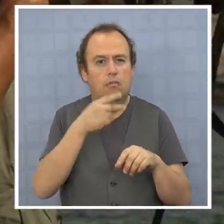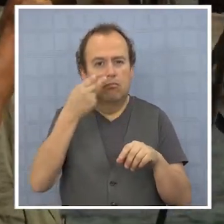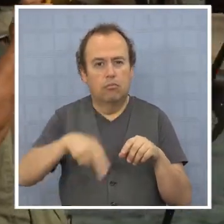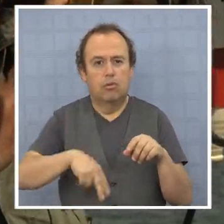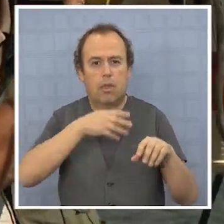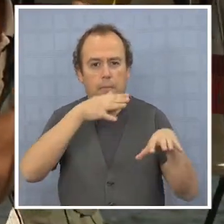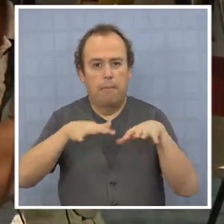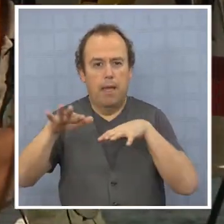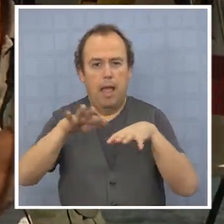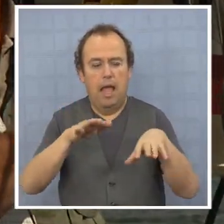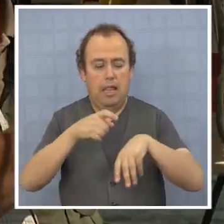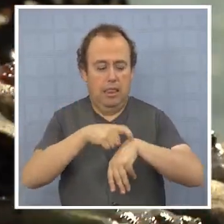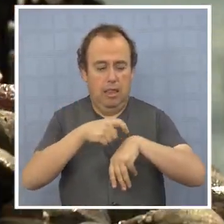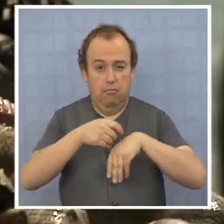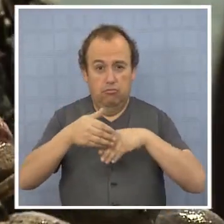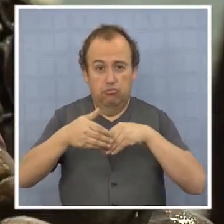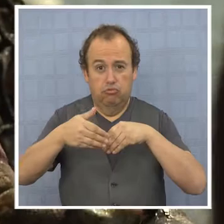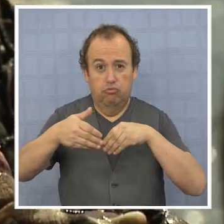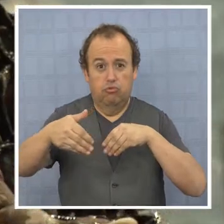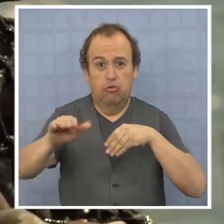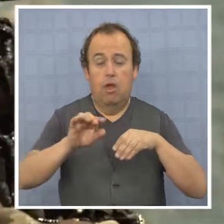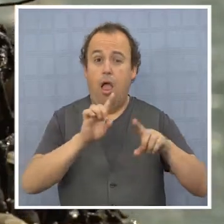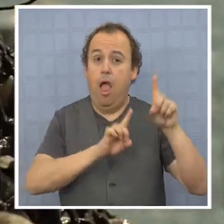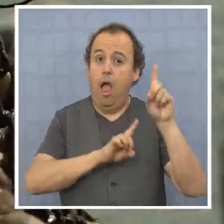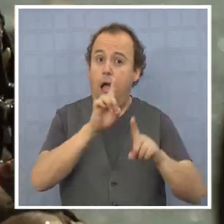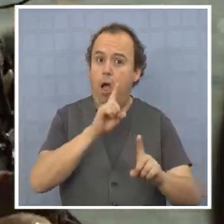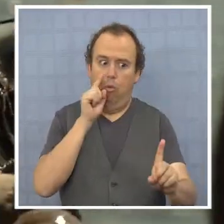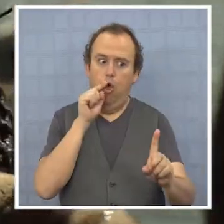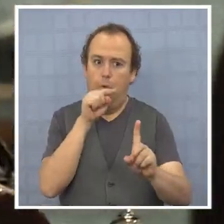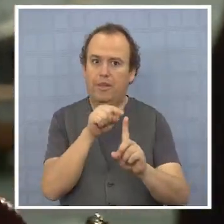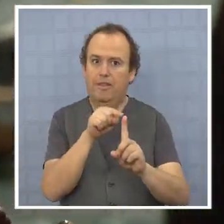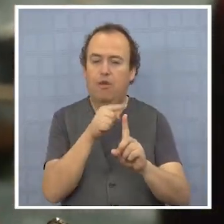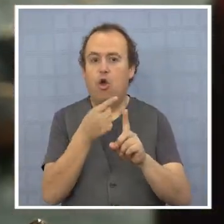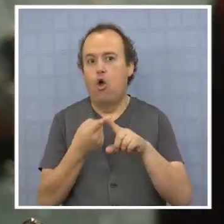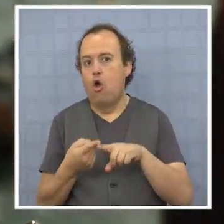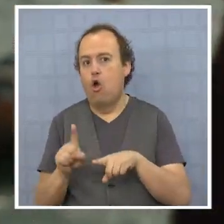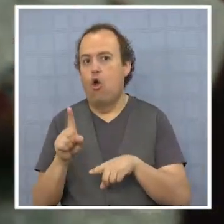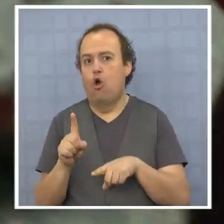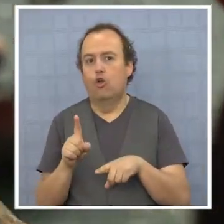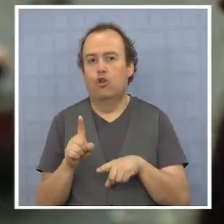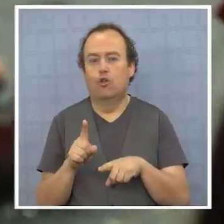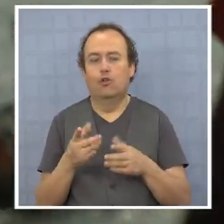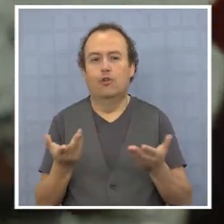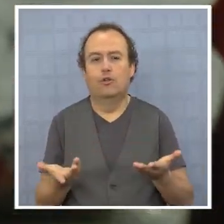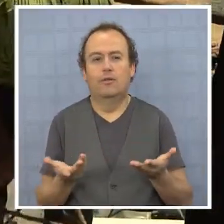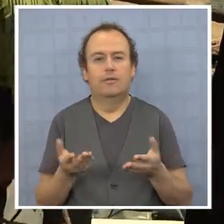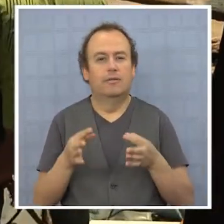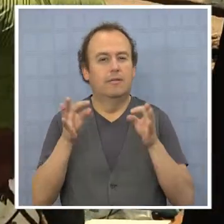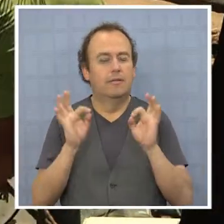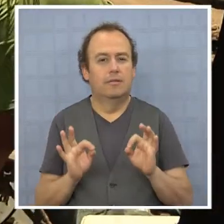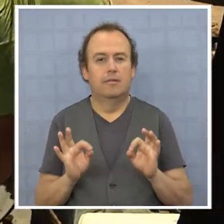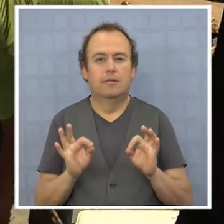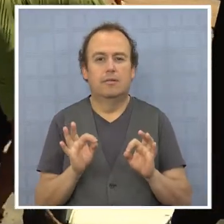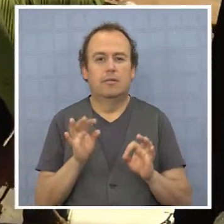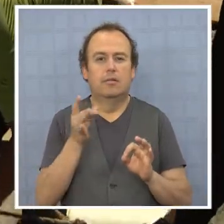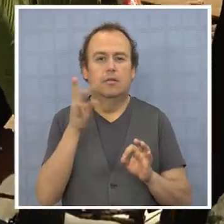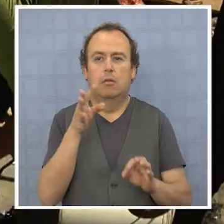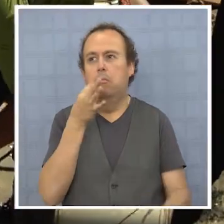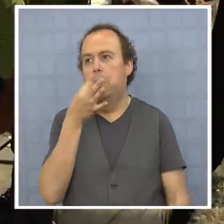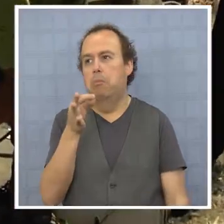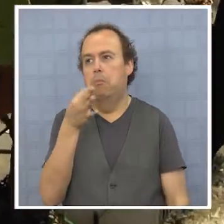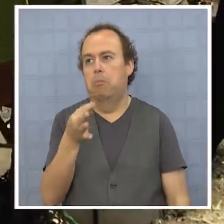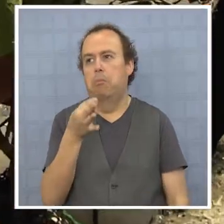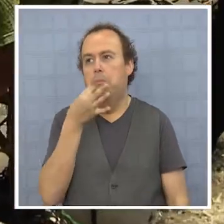permanezca en el tiempo, para unos es un objetivo, pero para otros es y ha sido solo un